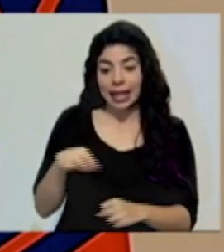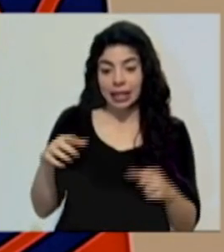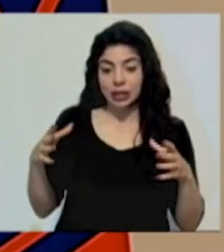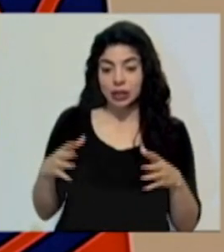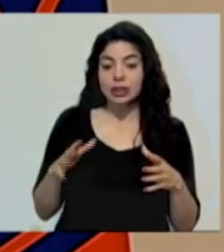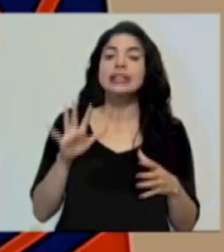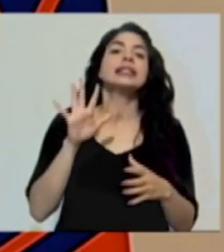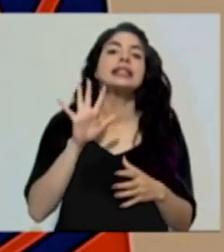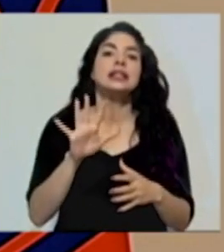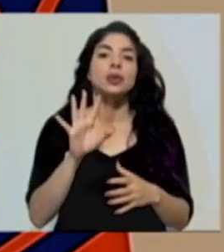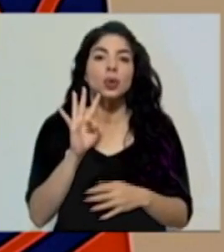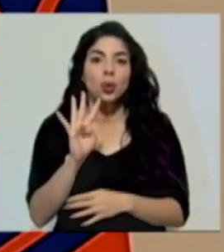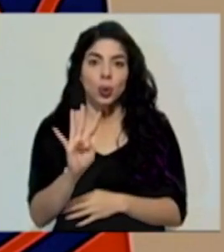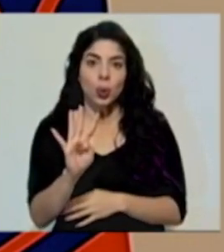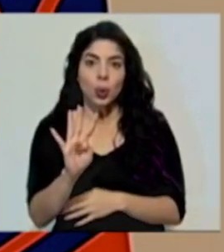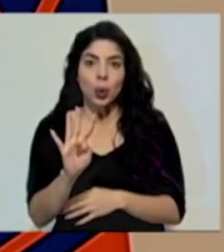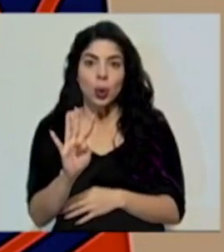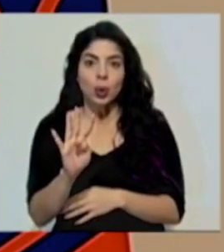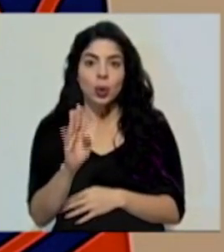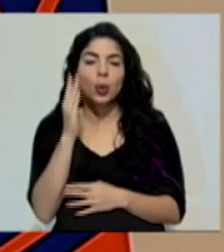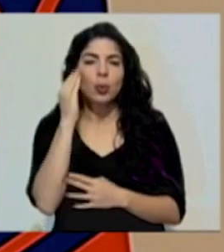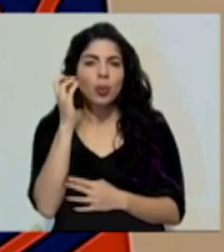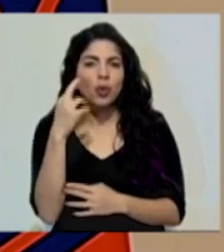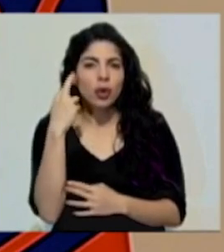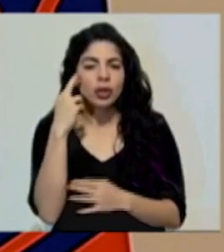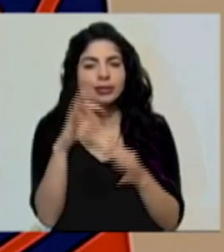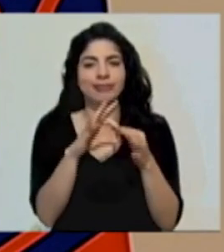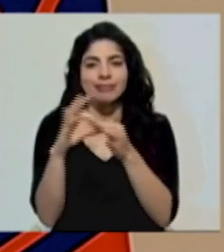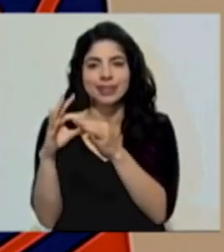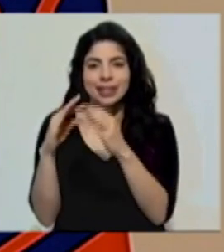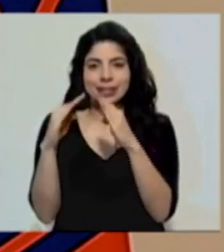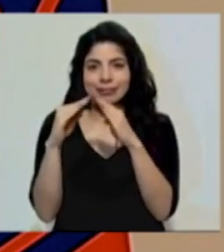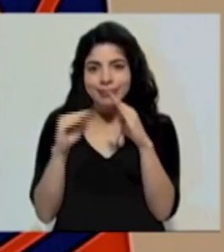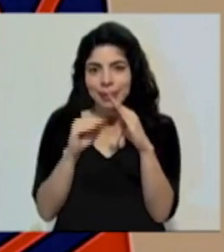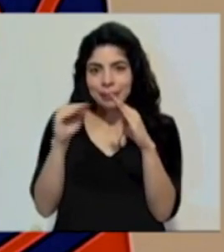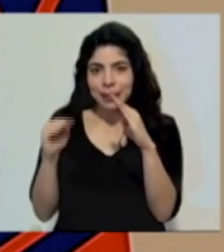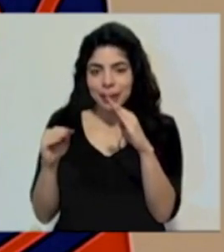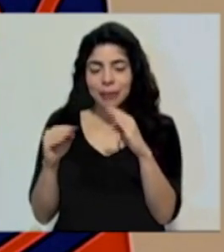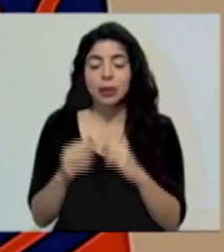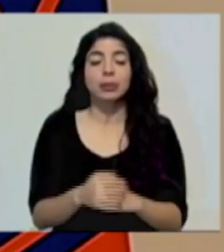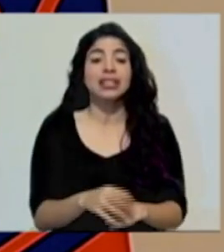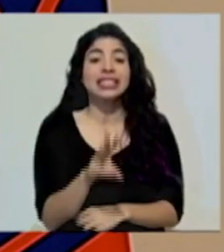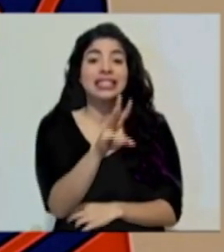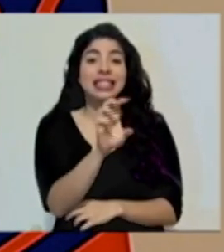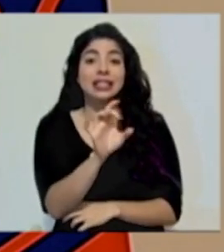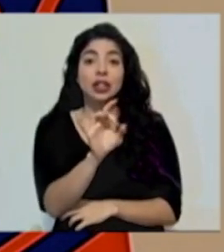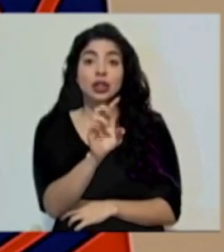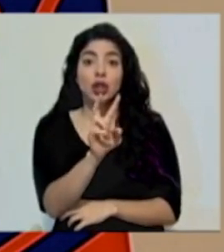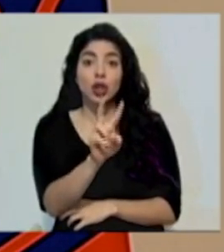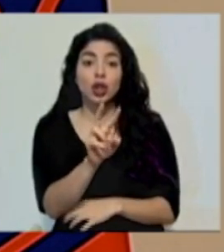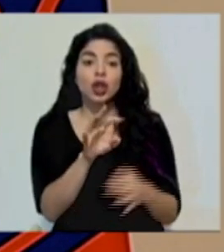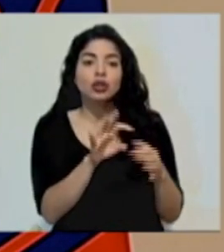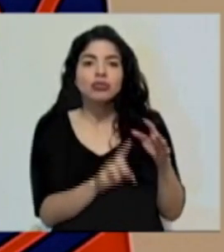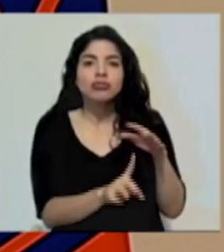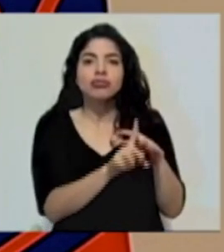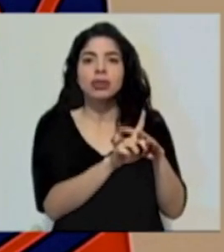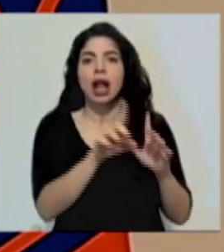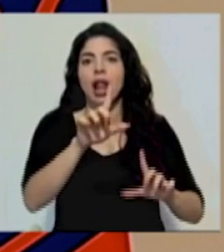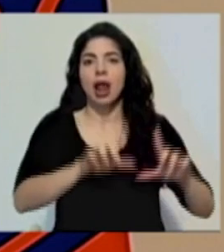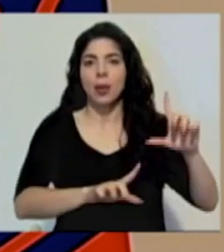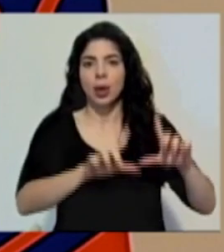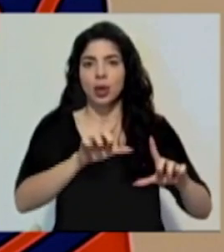54 fueron diagnosticados por nexo epidemiológico y 682 por laboratorio,